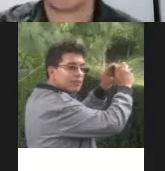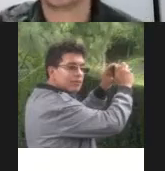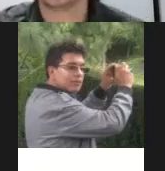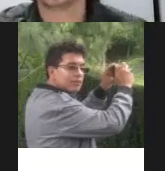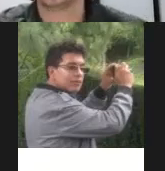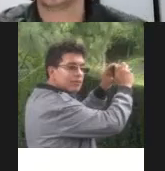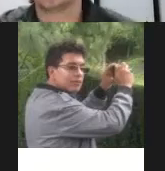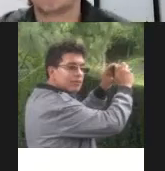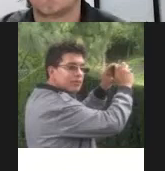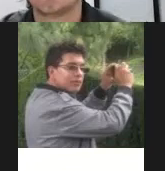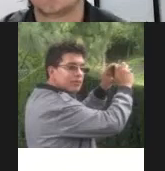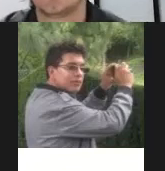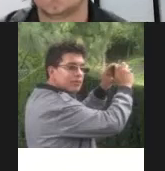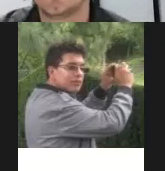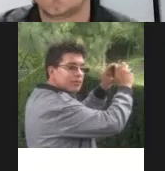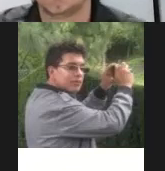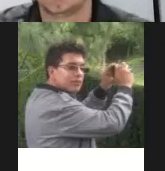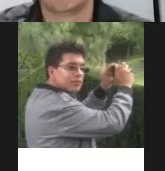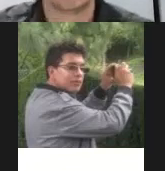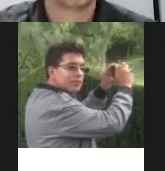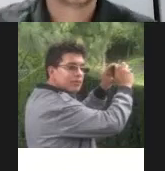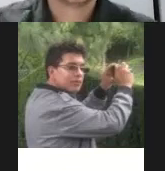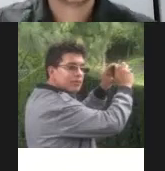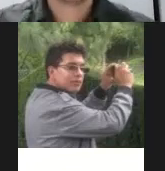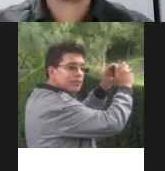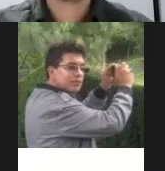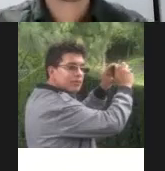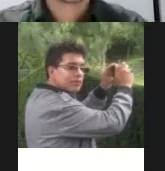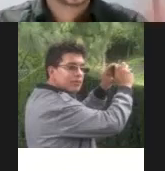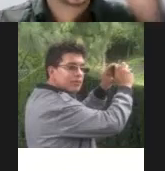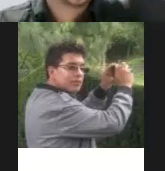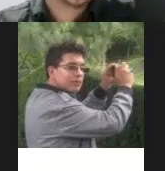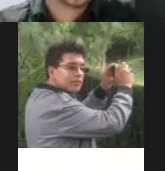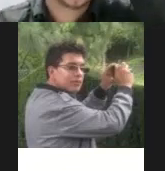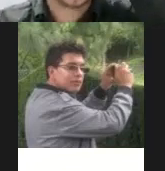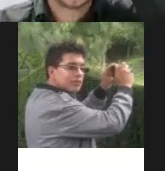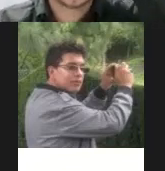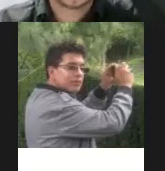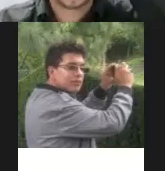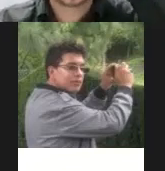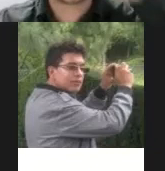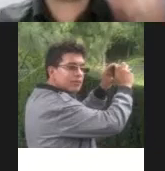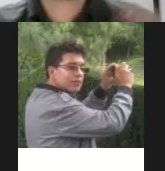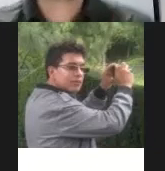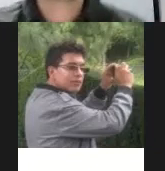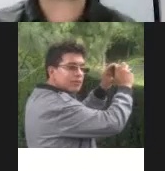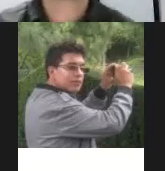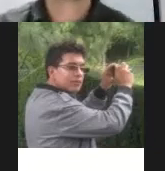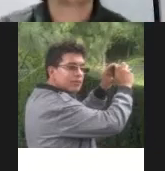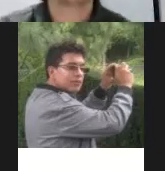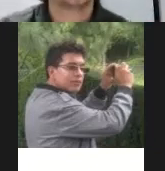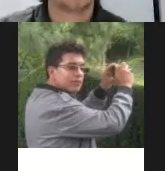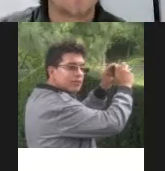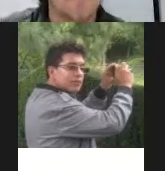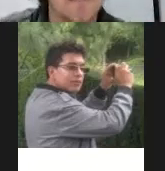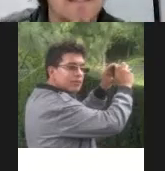más que la anterior la tenemos que poner así les menciono brevemente la primera bueno es el mapa social después tenemos la